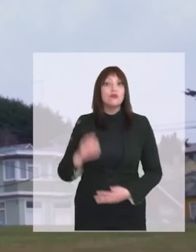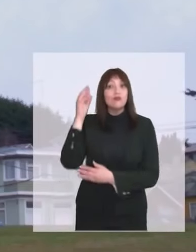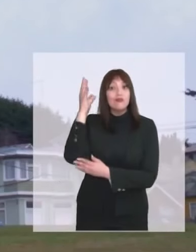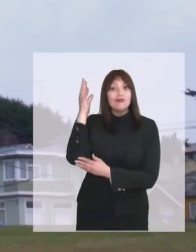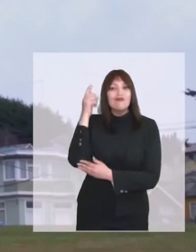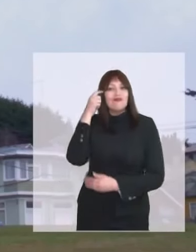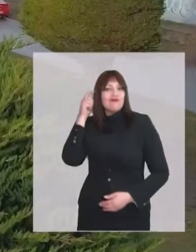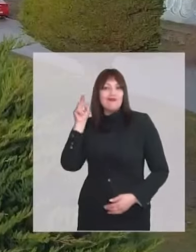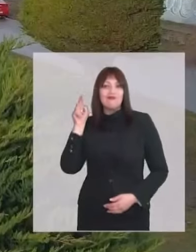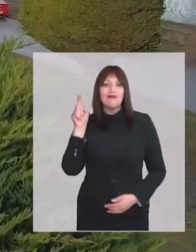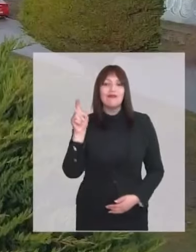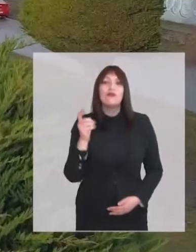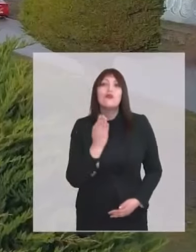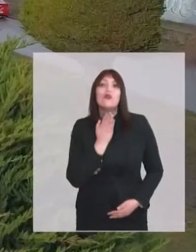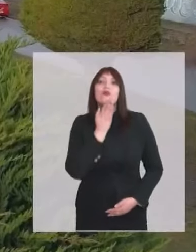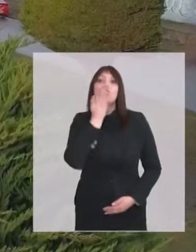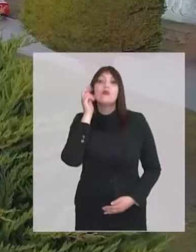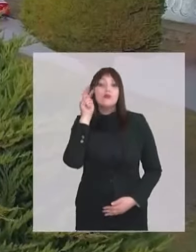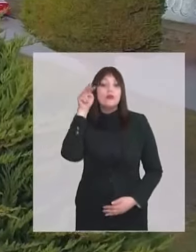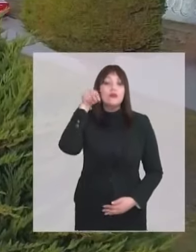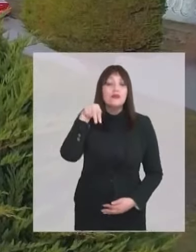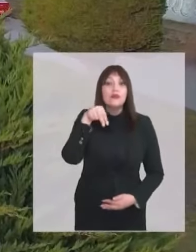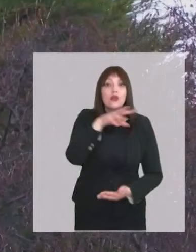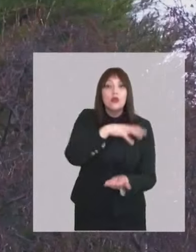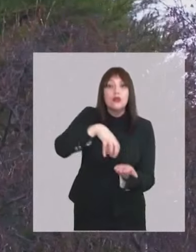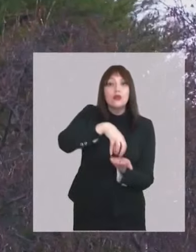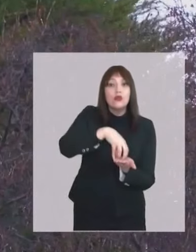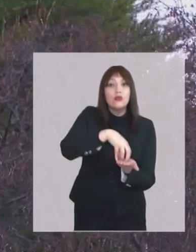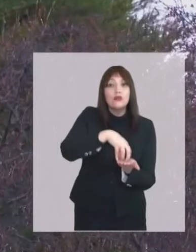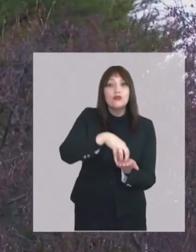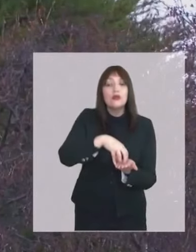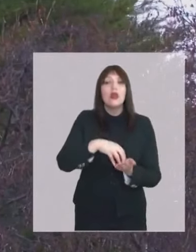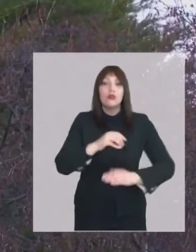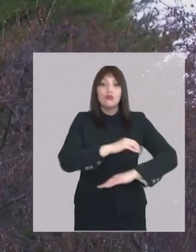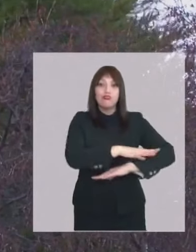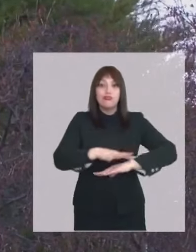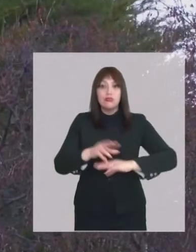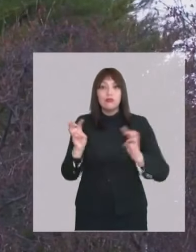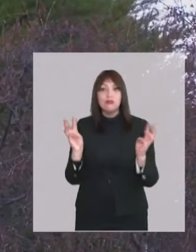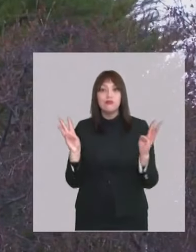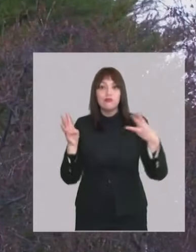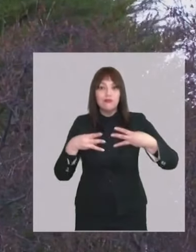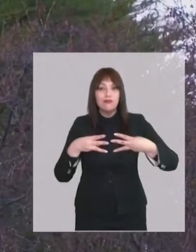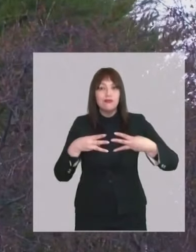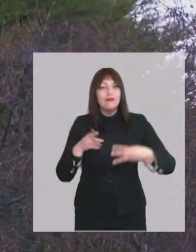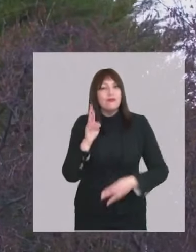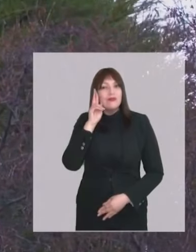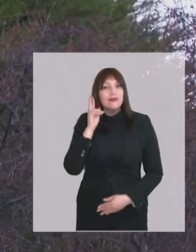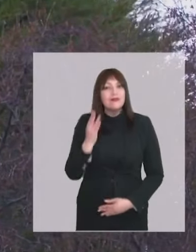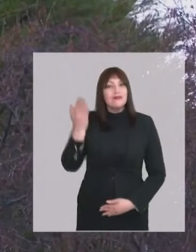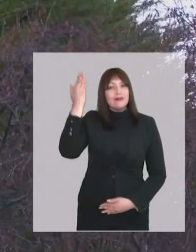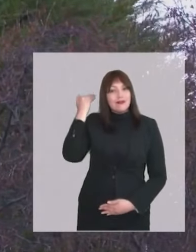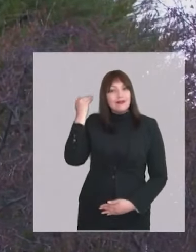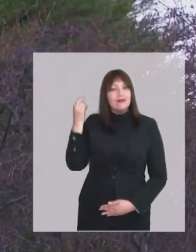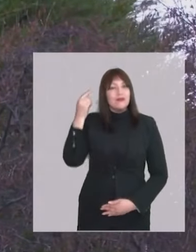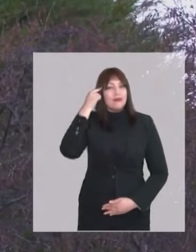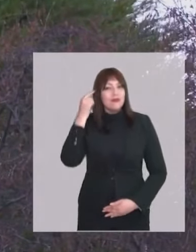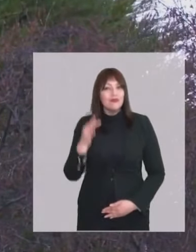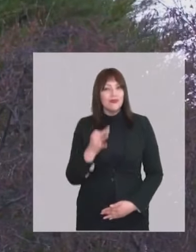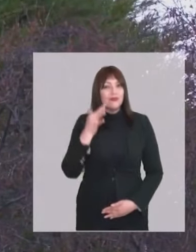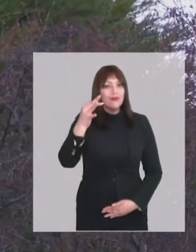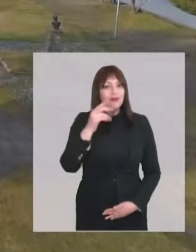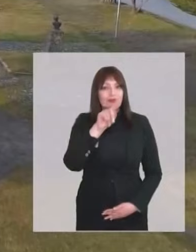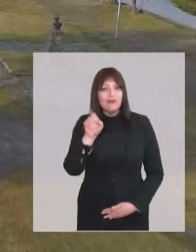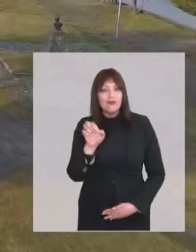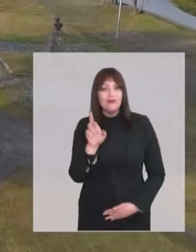Este es árbol favorito de Punta Arenas. Y desde arriba se puede ver toda la ciudad y el estrecho Magallanes. Me hace recordar lo que fuimos y pensar en